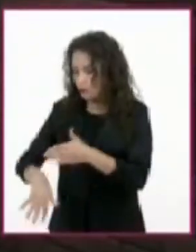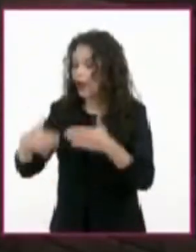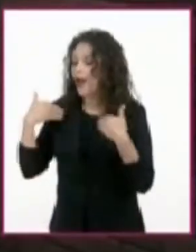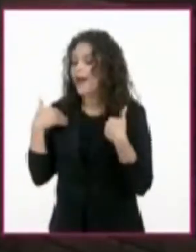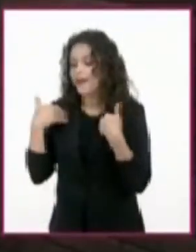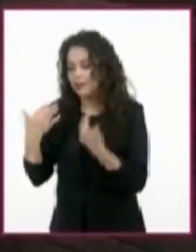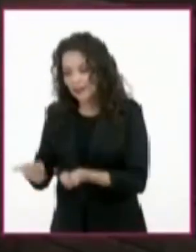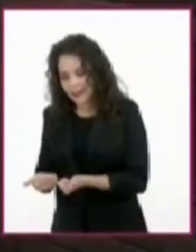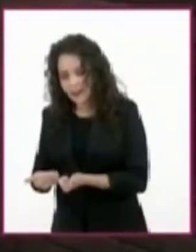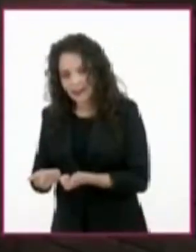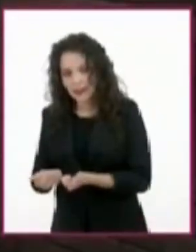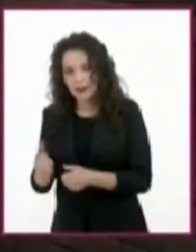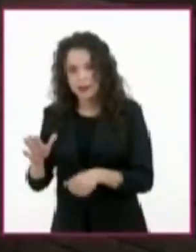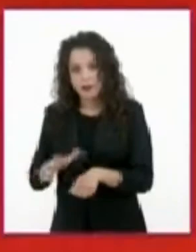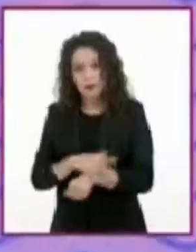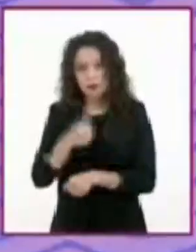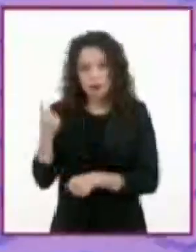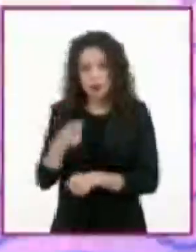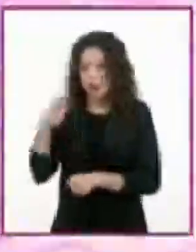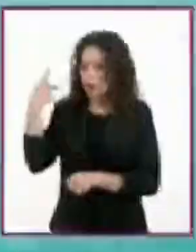distinguen por su función.